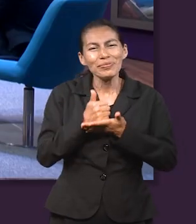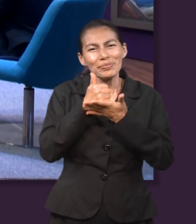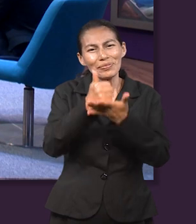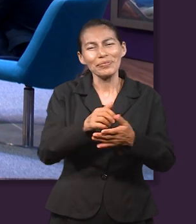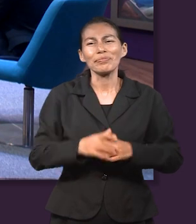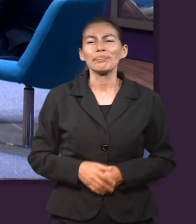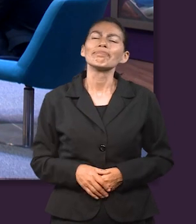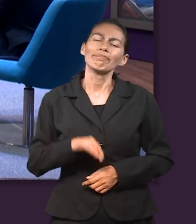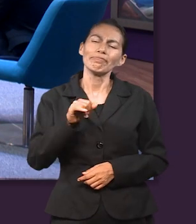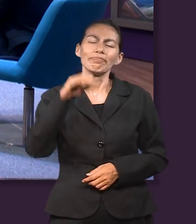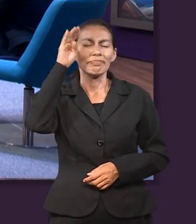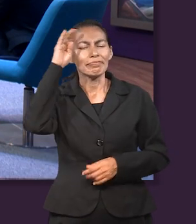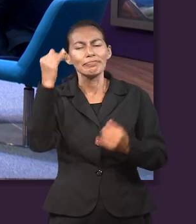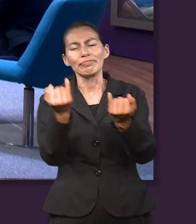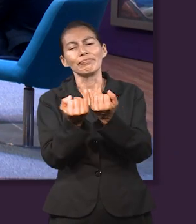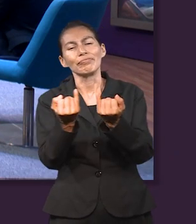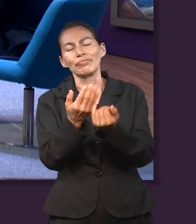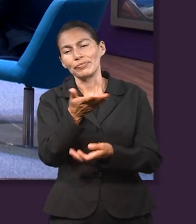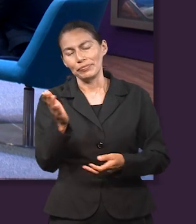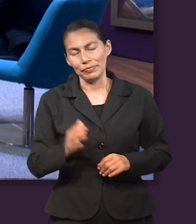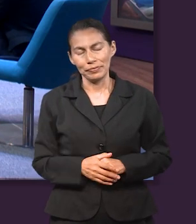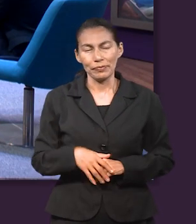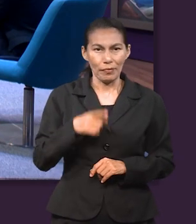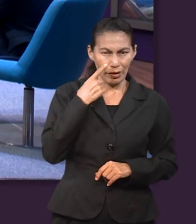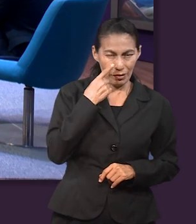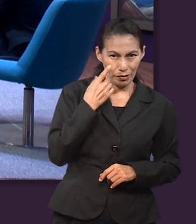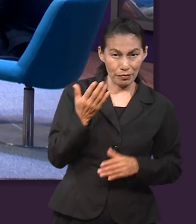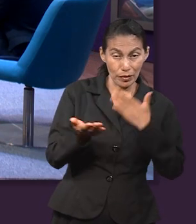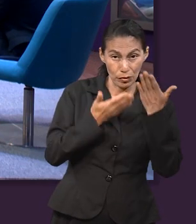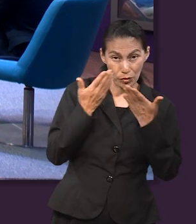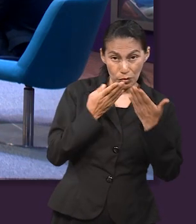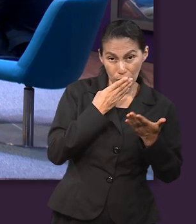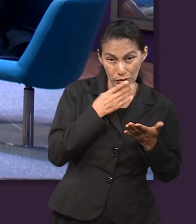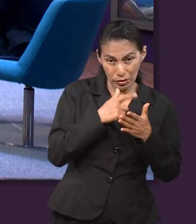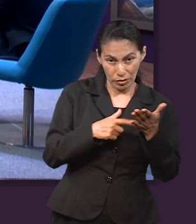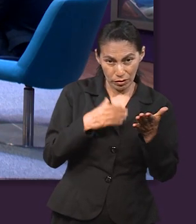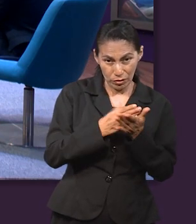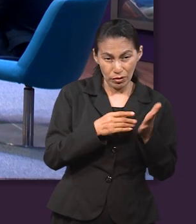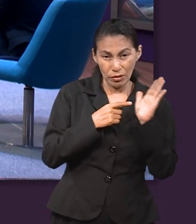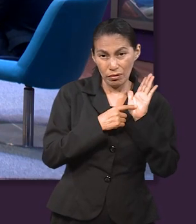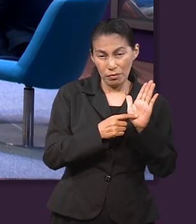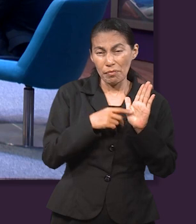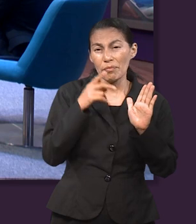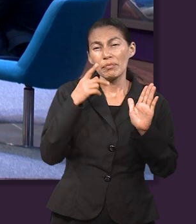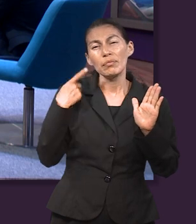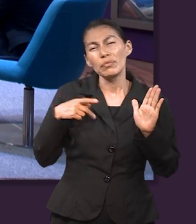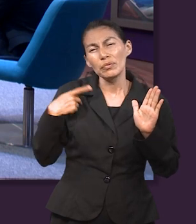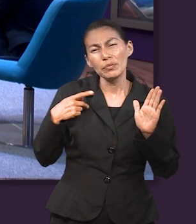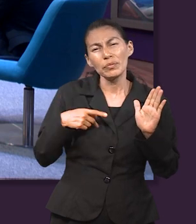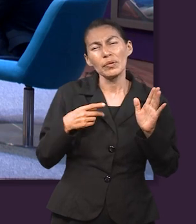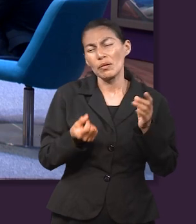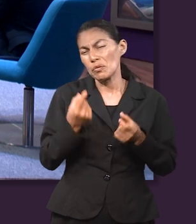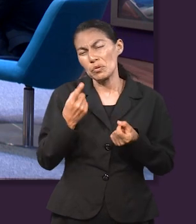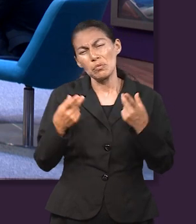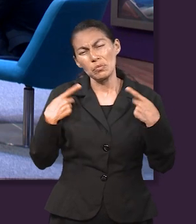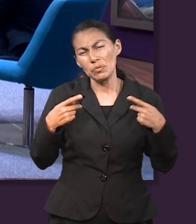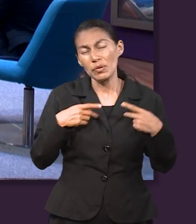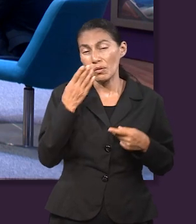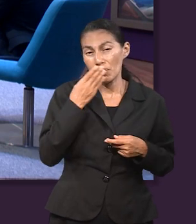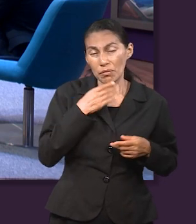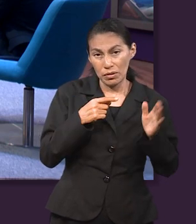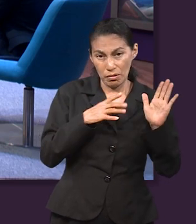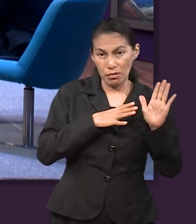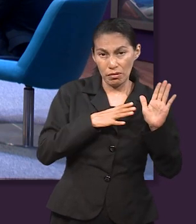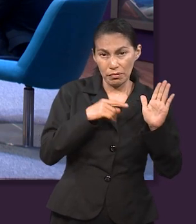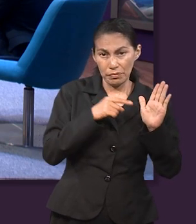coincido con ustedes. Fíjense que la lección nos dirige al estudio de algunos casos de personajes y el primero de ellos es el